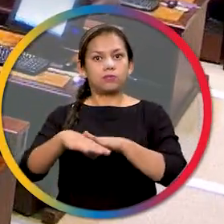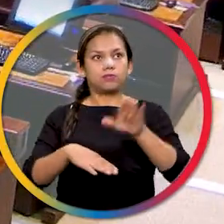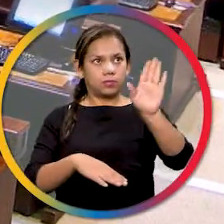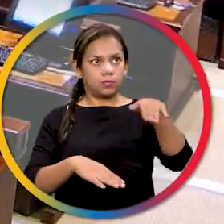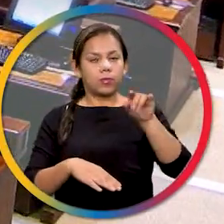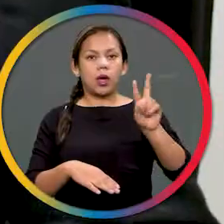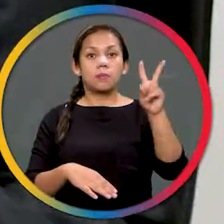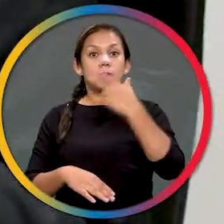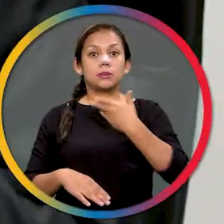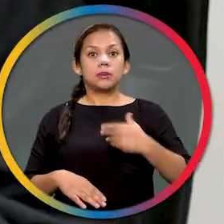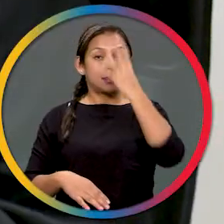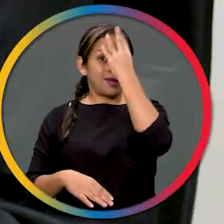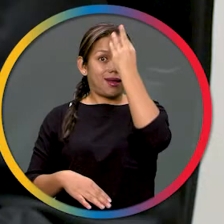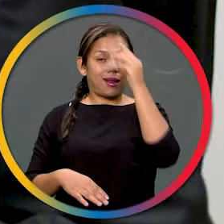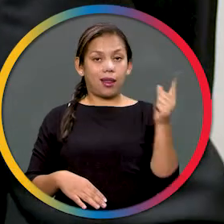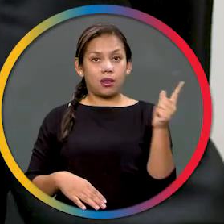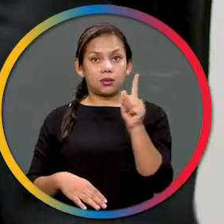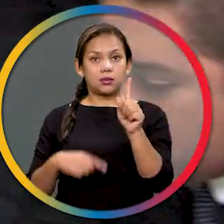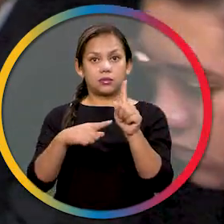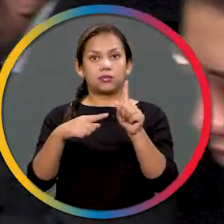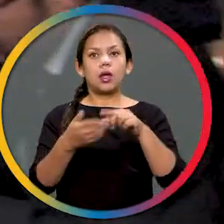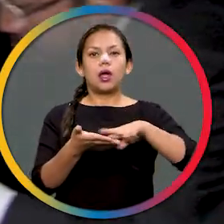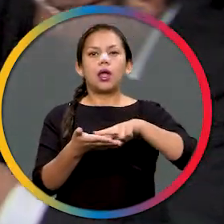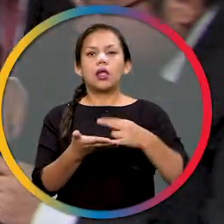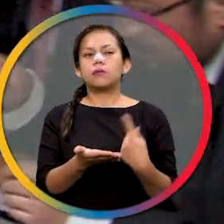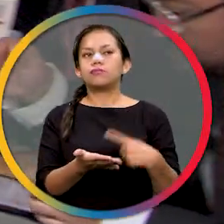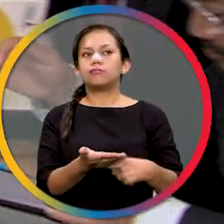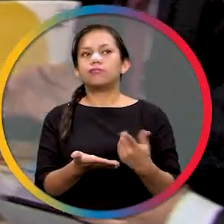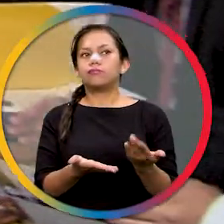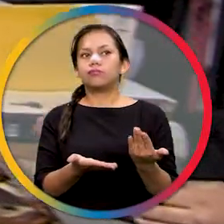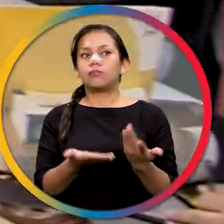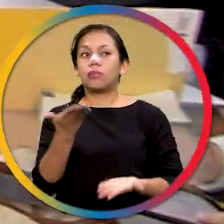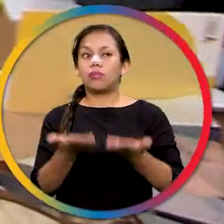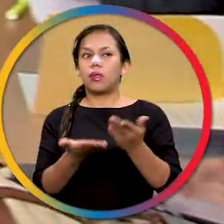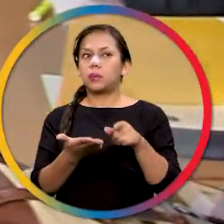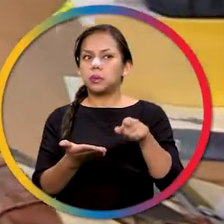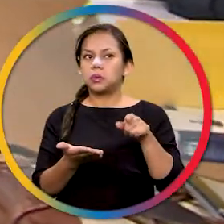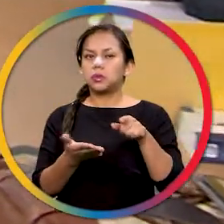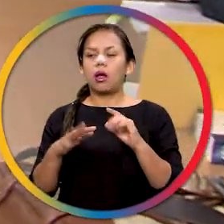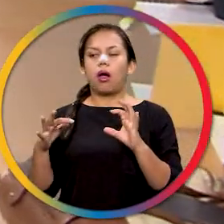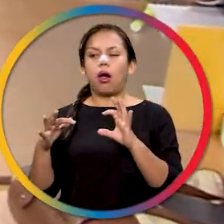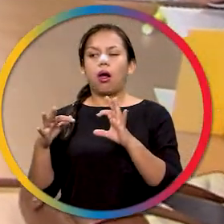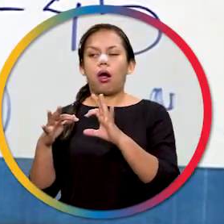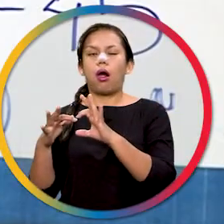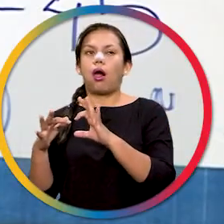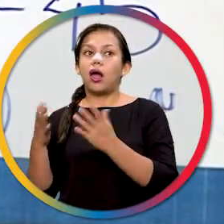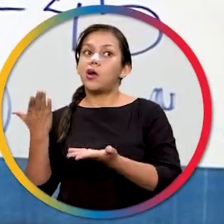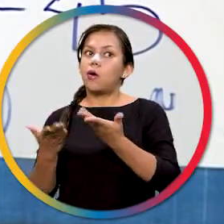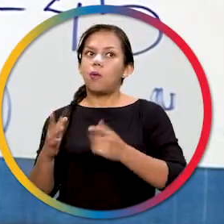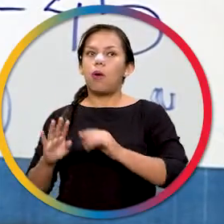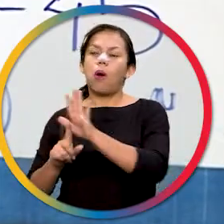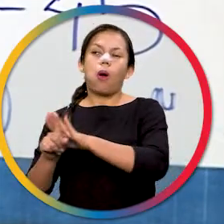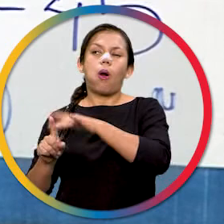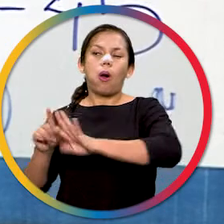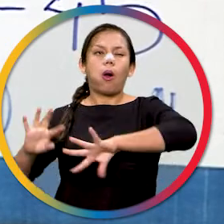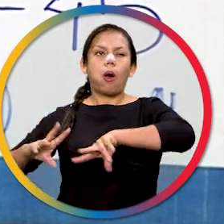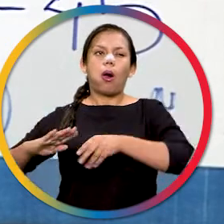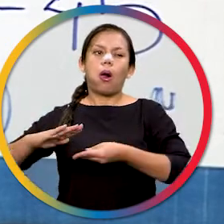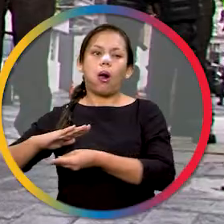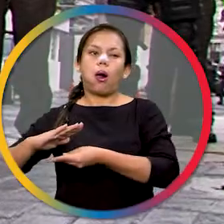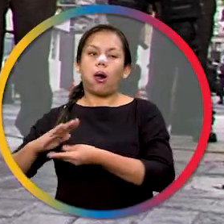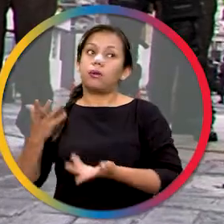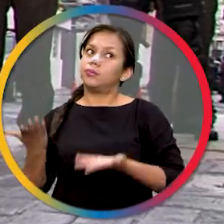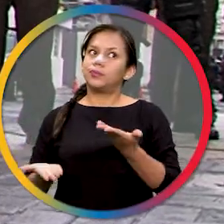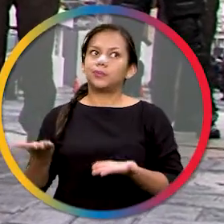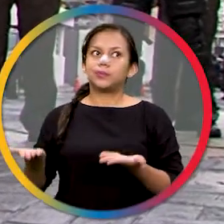llame al vicepresidente de la República, Jorge Glass, a la audiencia de vinculación dentro de la investigación que se sigue por el presunto cometimiento